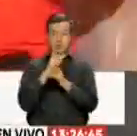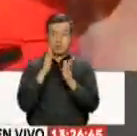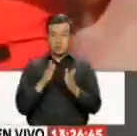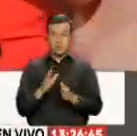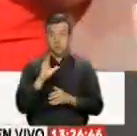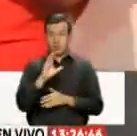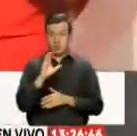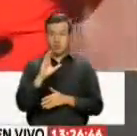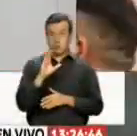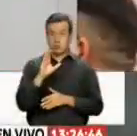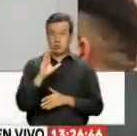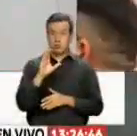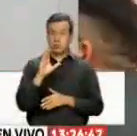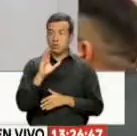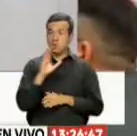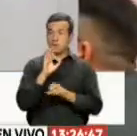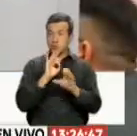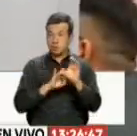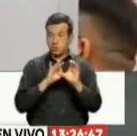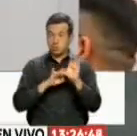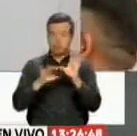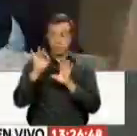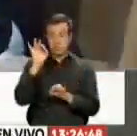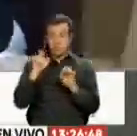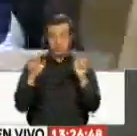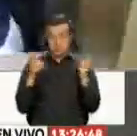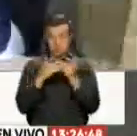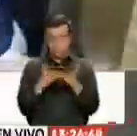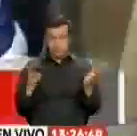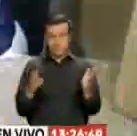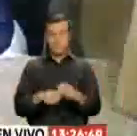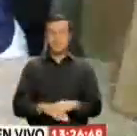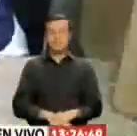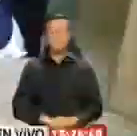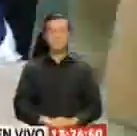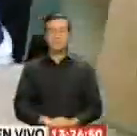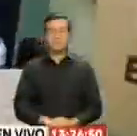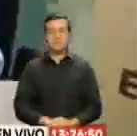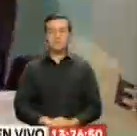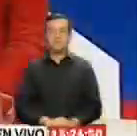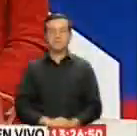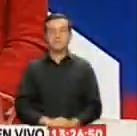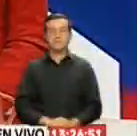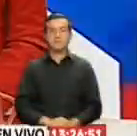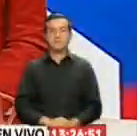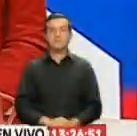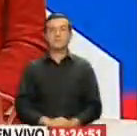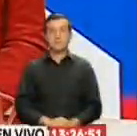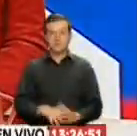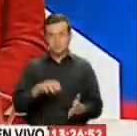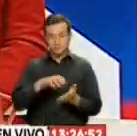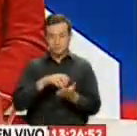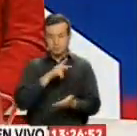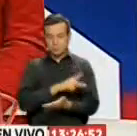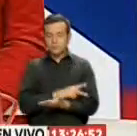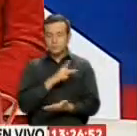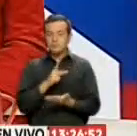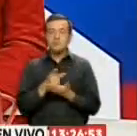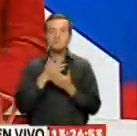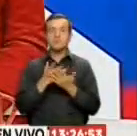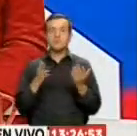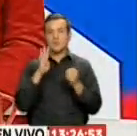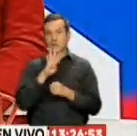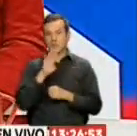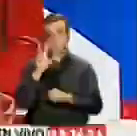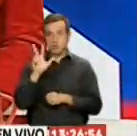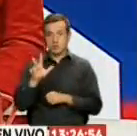consejo De participación Ciudadana Y control social Guadalupe Ayoví Telediario Y en la provincia De Pichinche En cambio Fueron